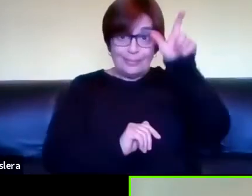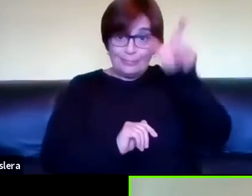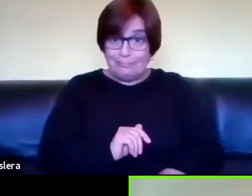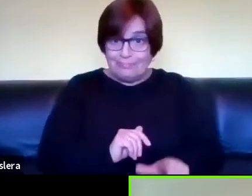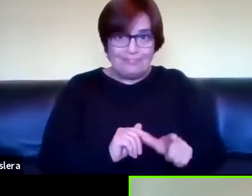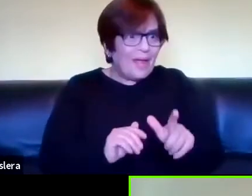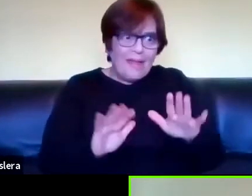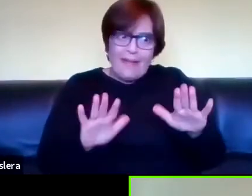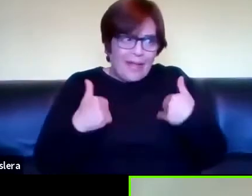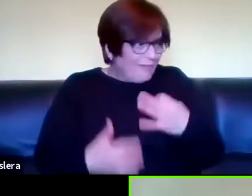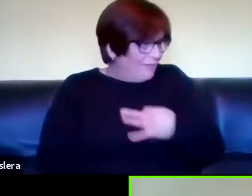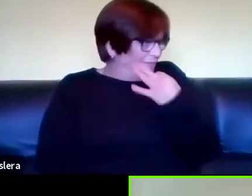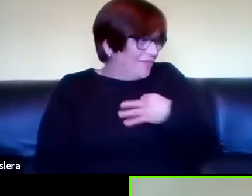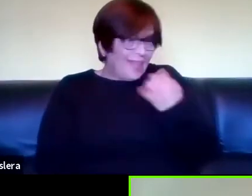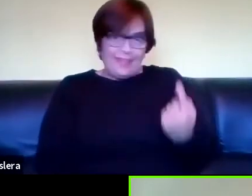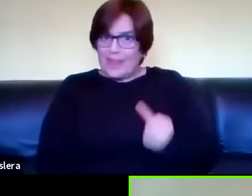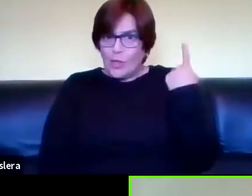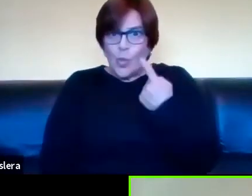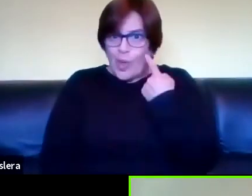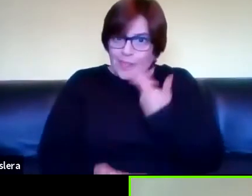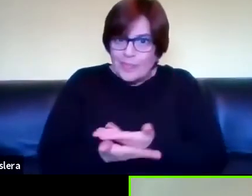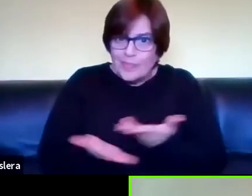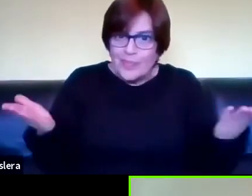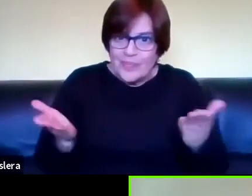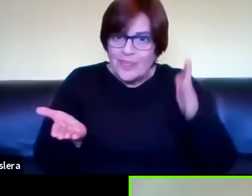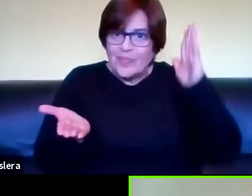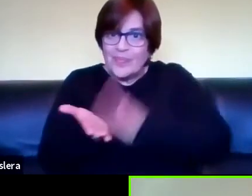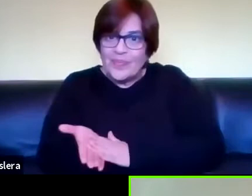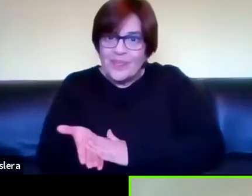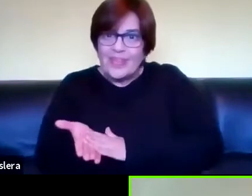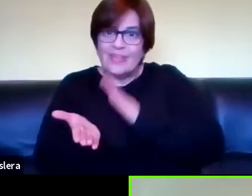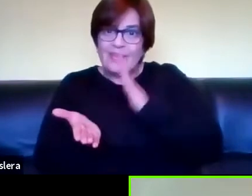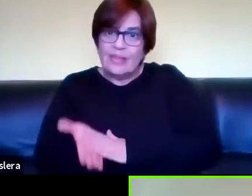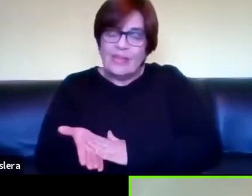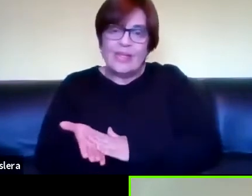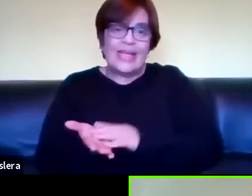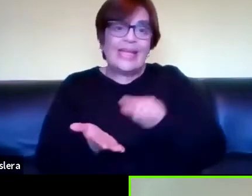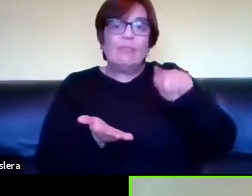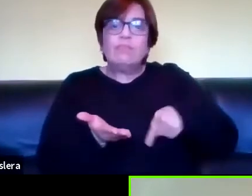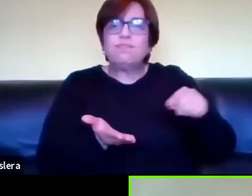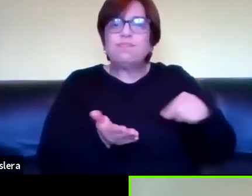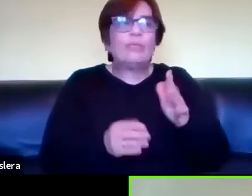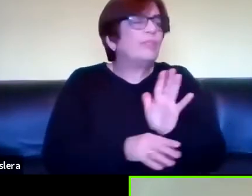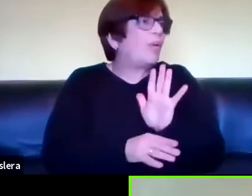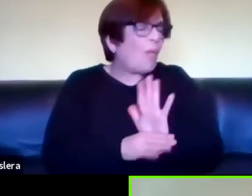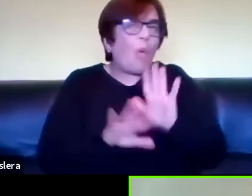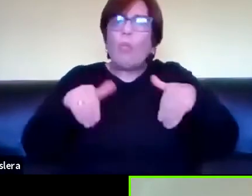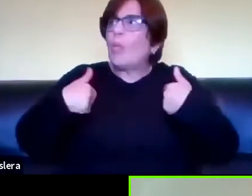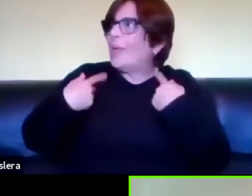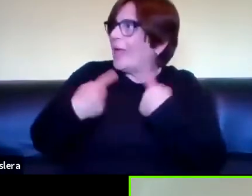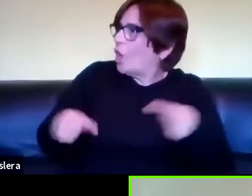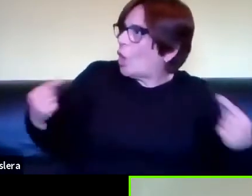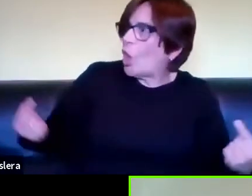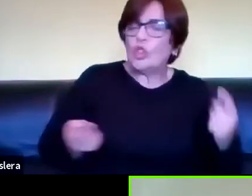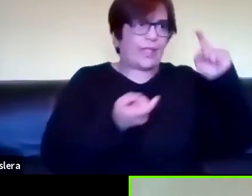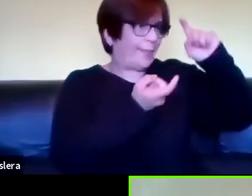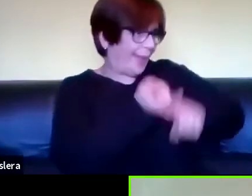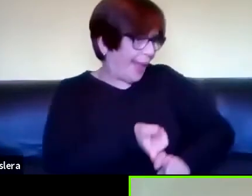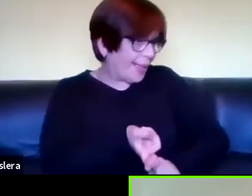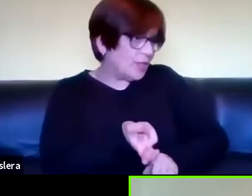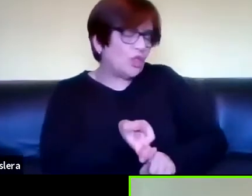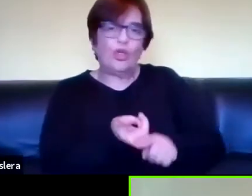existencia es una existencia escrita toda nuestra vida civil desde las propiedades que tenemos si nos casamos